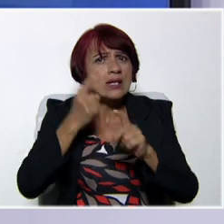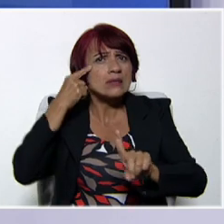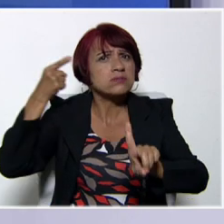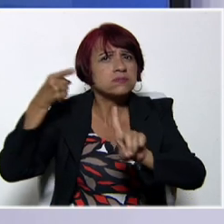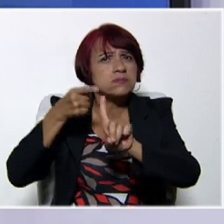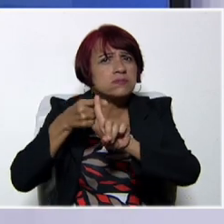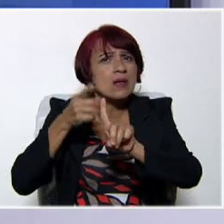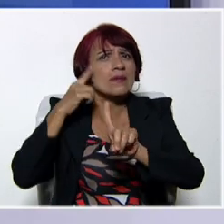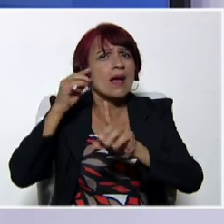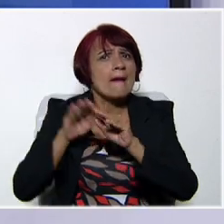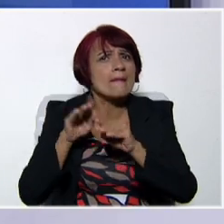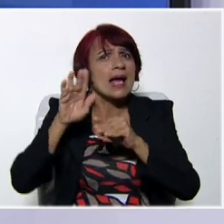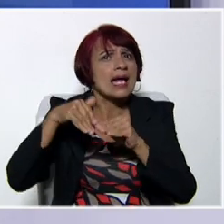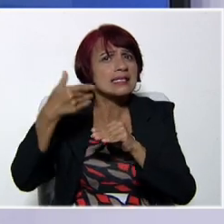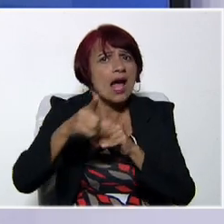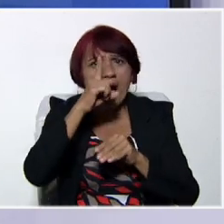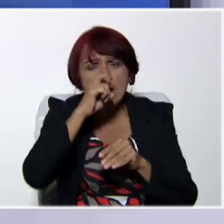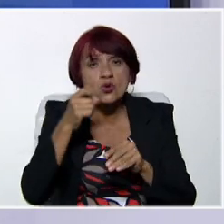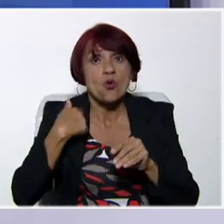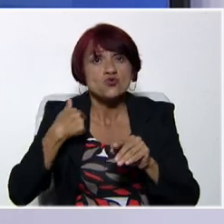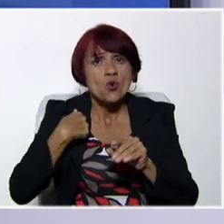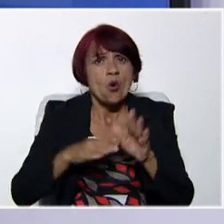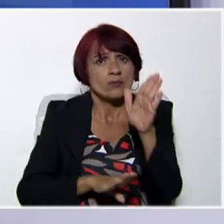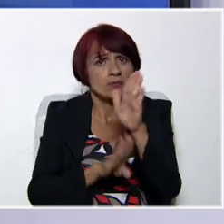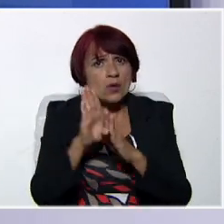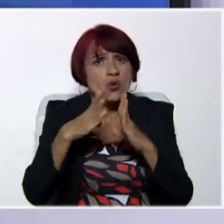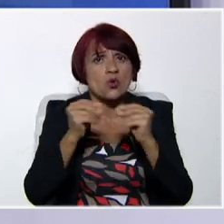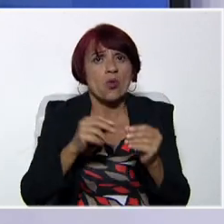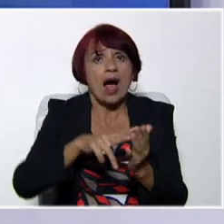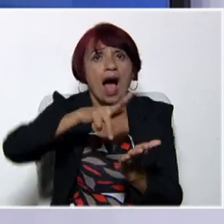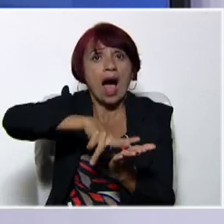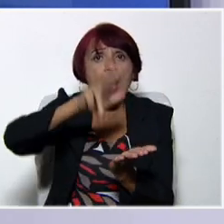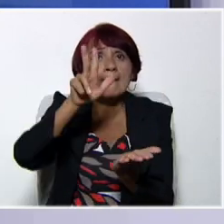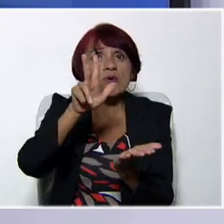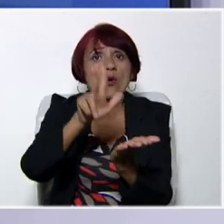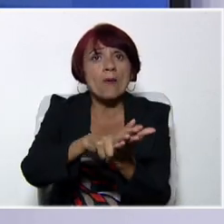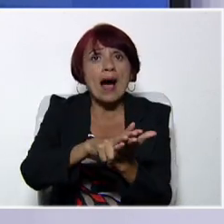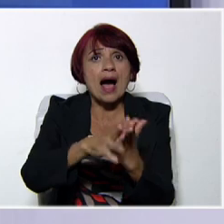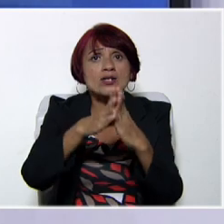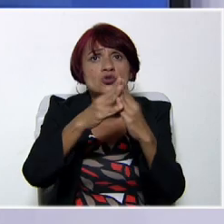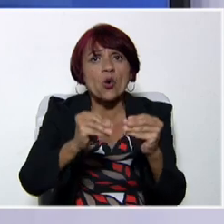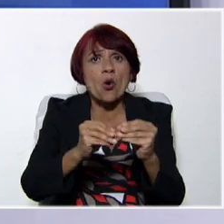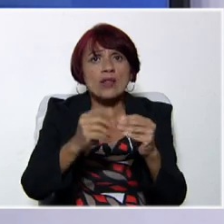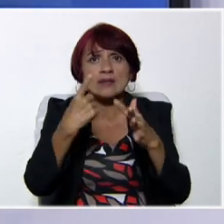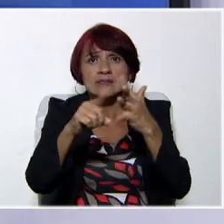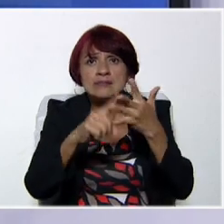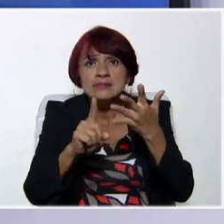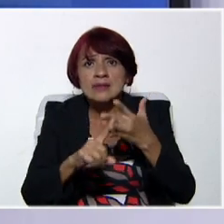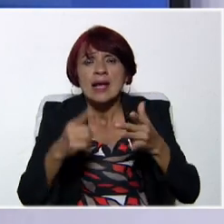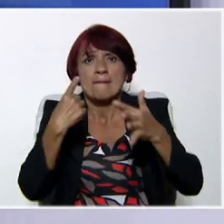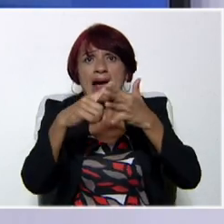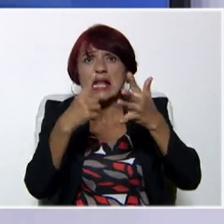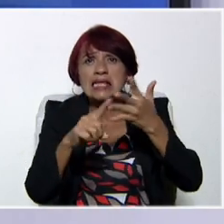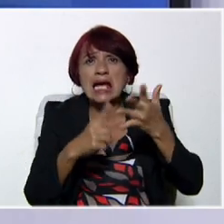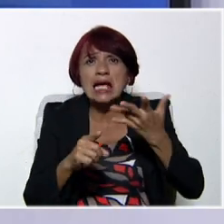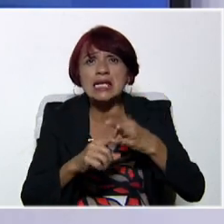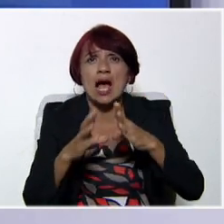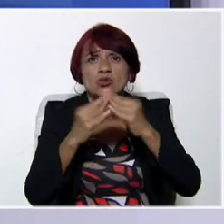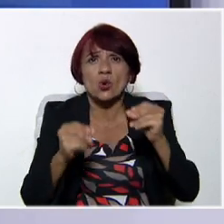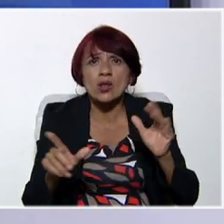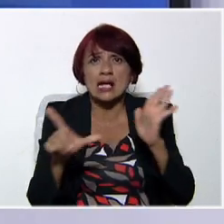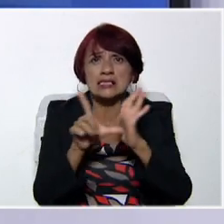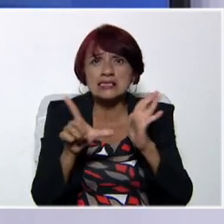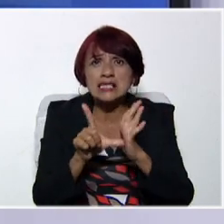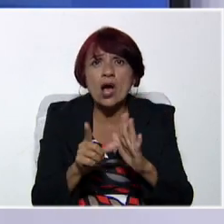este año? Si yo quiero lograr aprobar todas las áreas de aprendizaje, tengo que concentrarme en eso y realizar